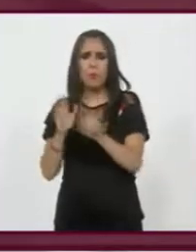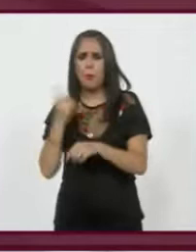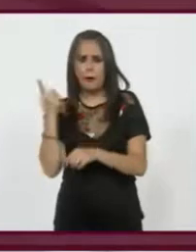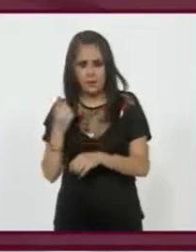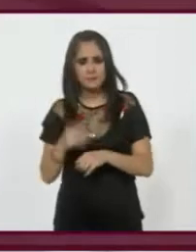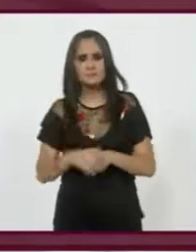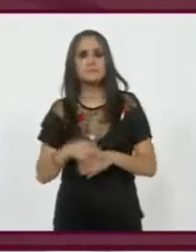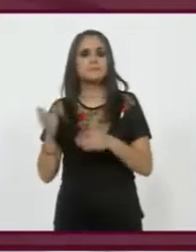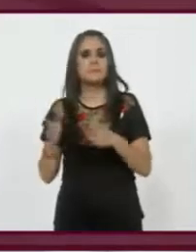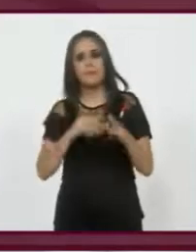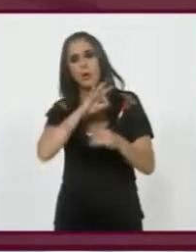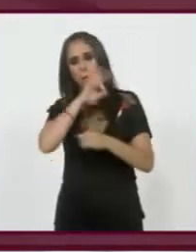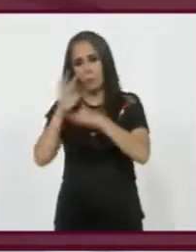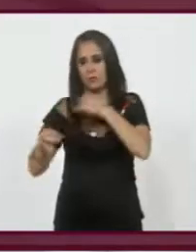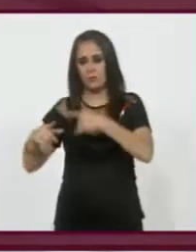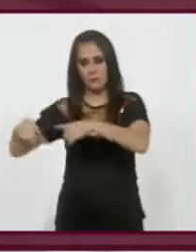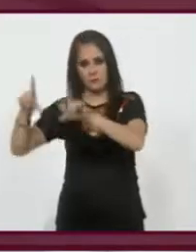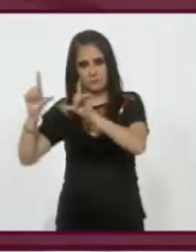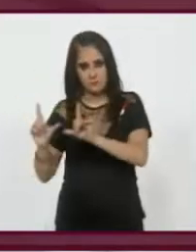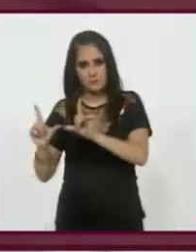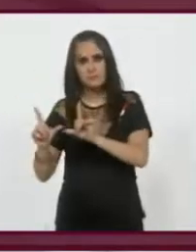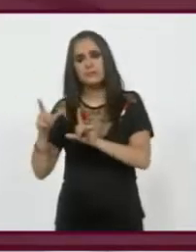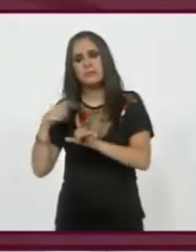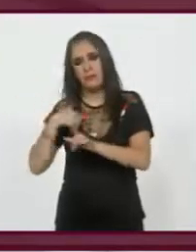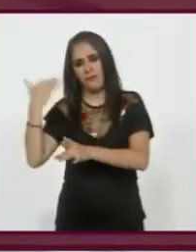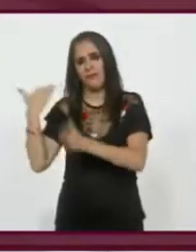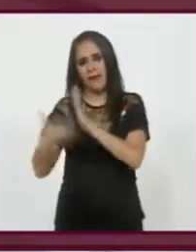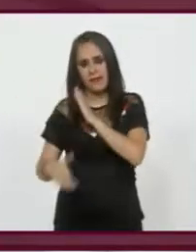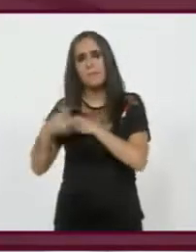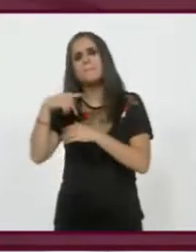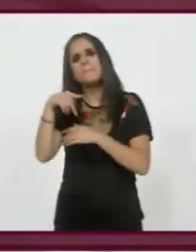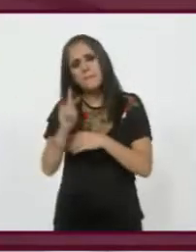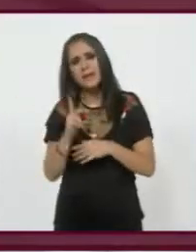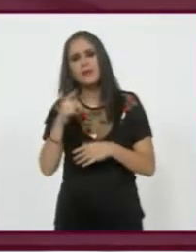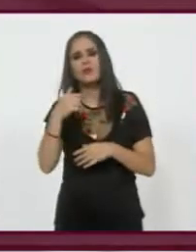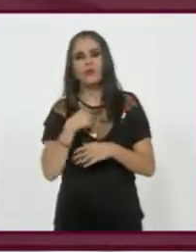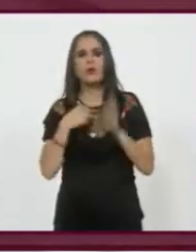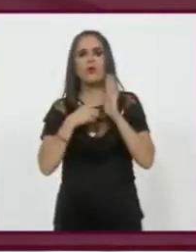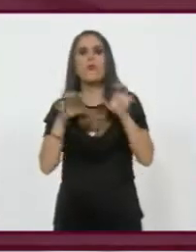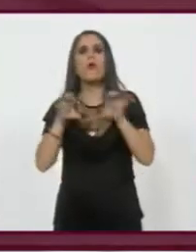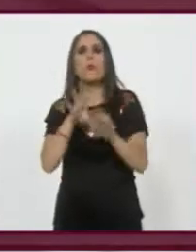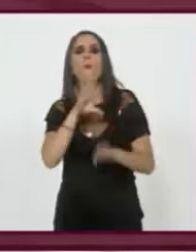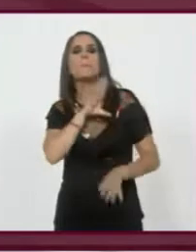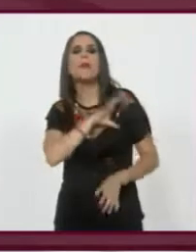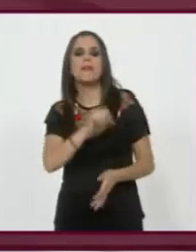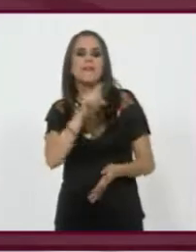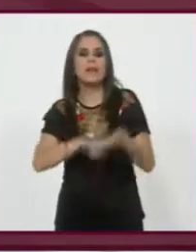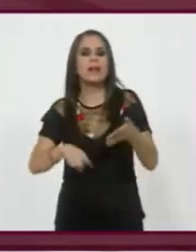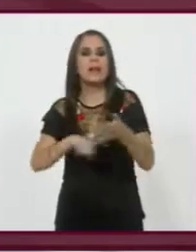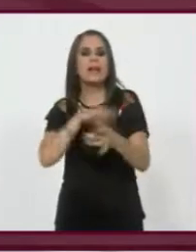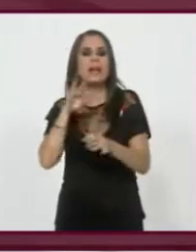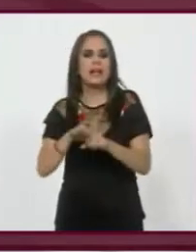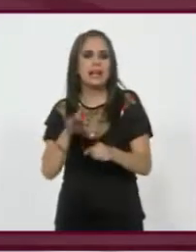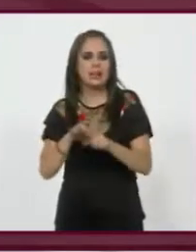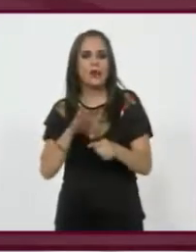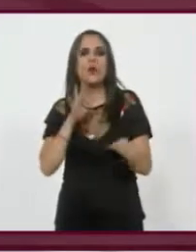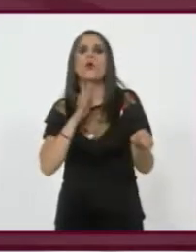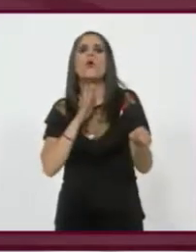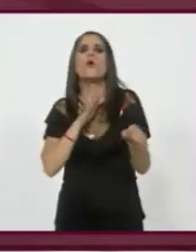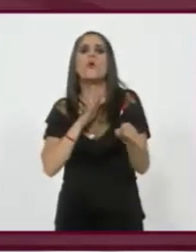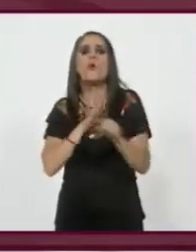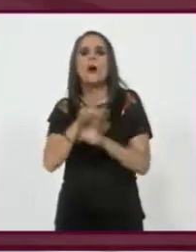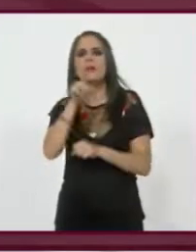gráfico te lo debo como entrega, pero habría que acusarlo por preferencia electoral. ¿Qué fue lo que más te